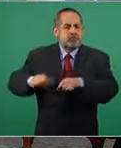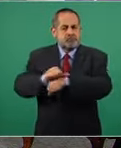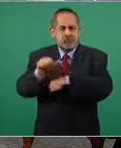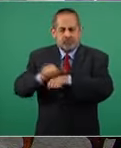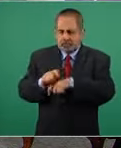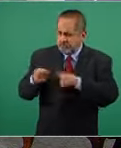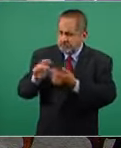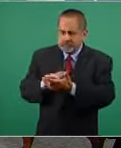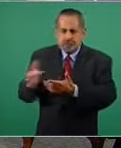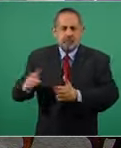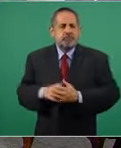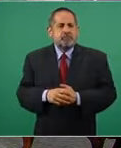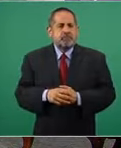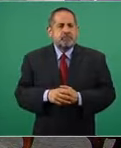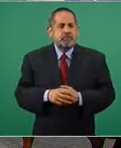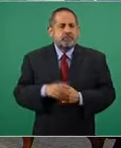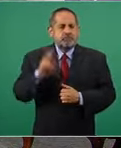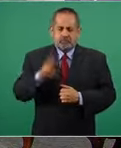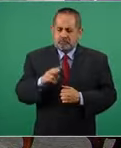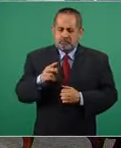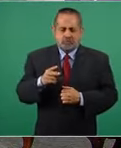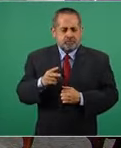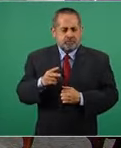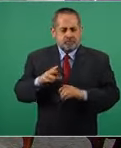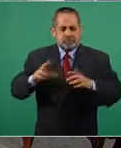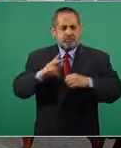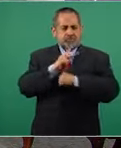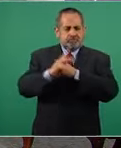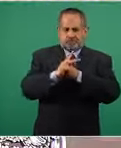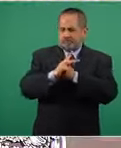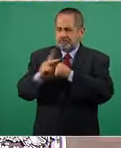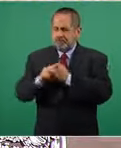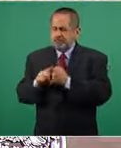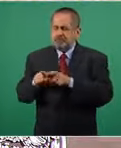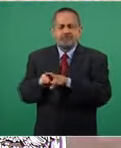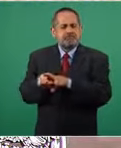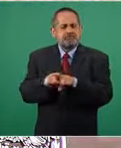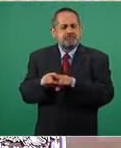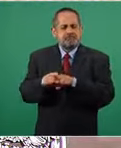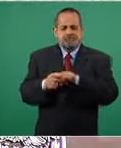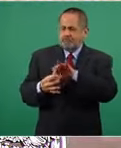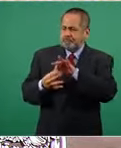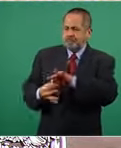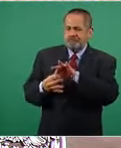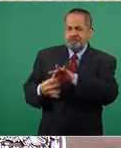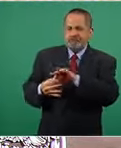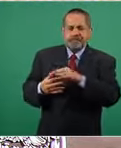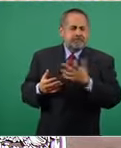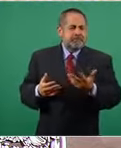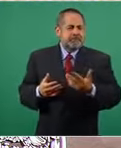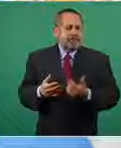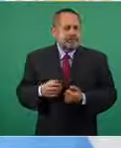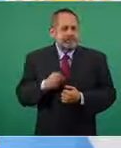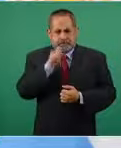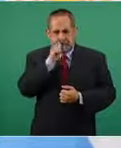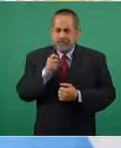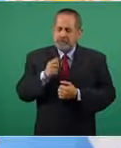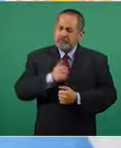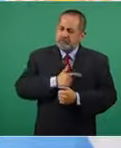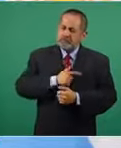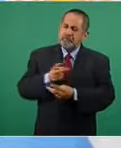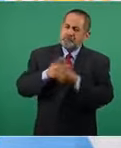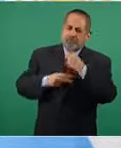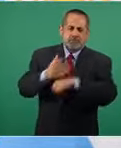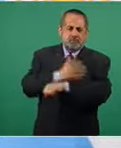repito, somos pueblos hermanos y nos da mucho gusto que nos acompañe,